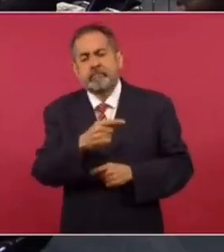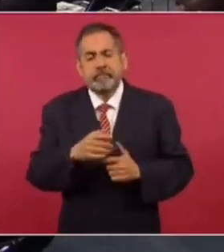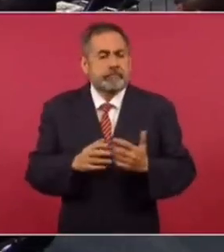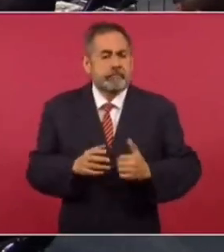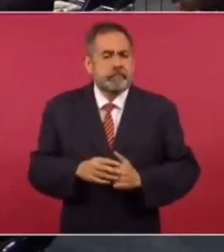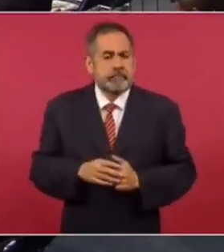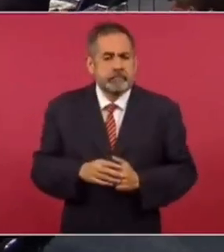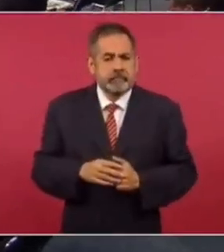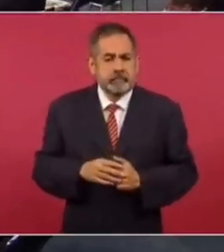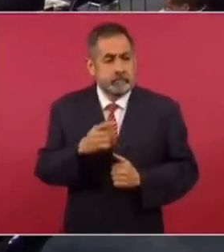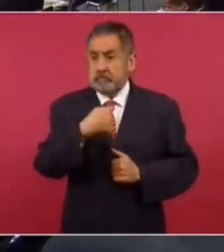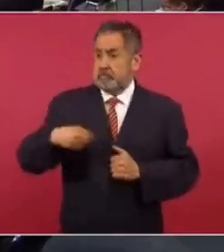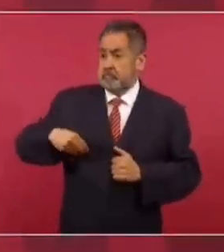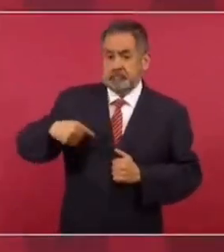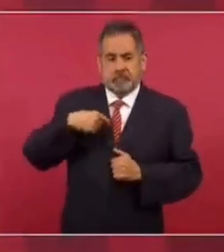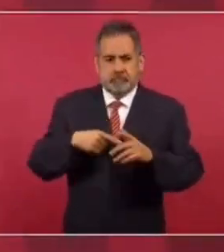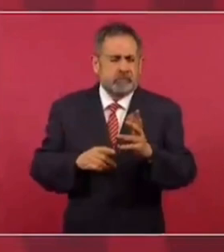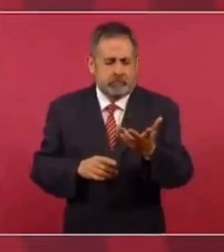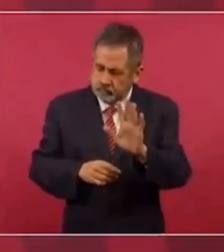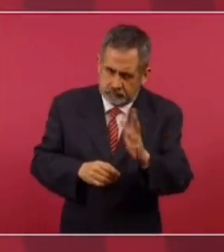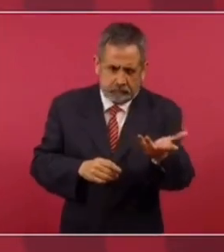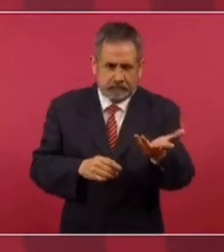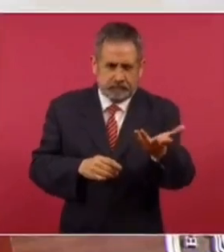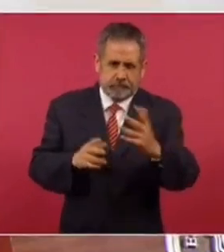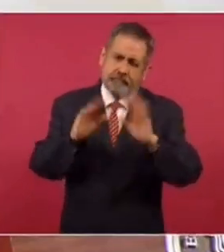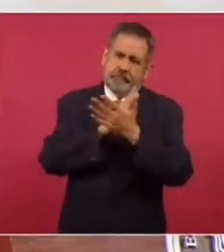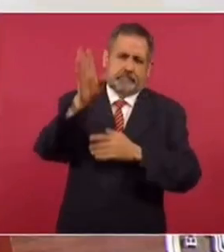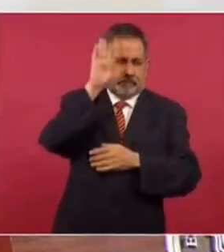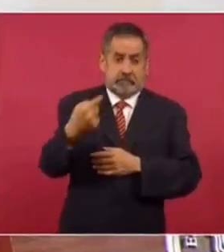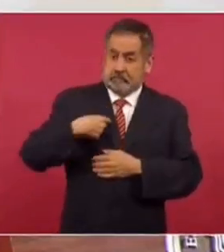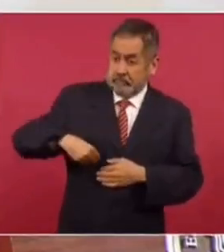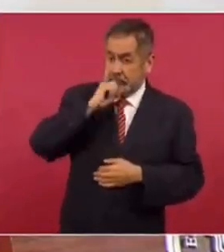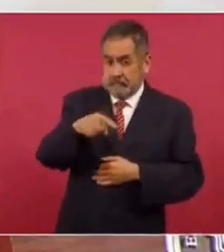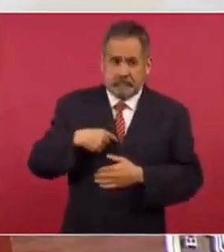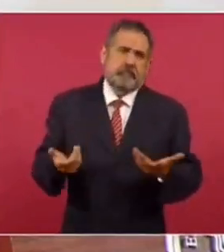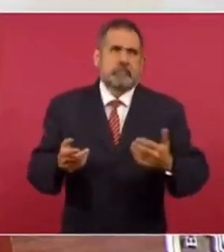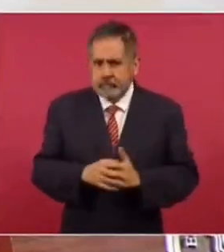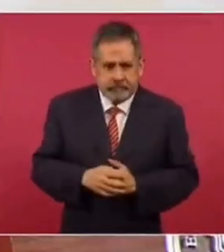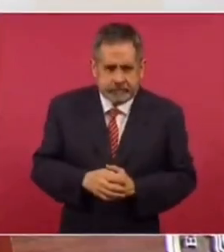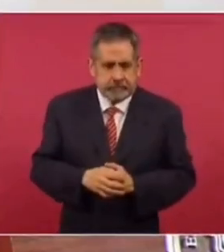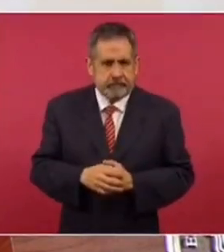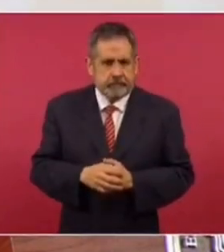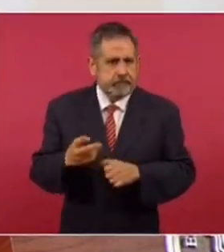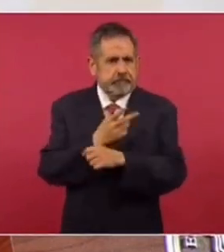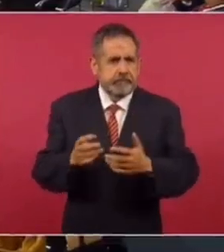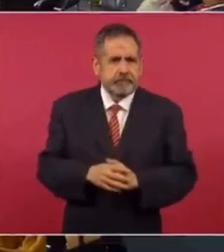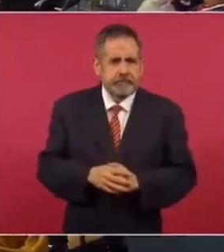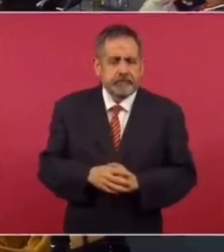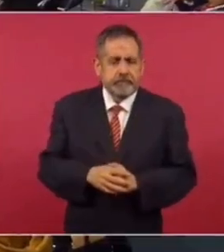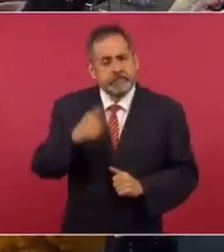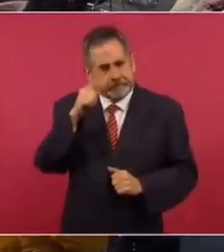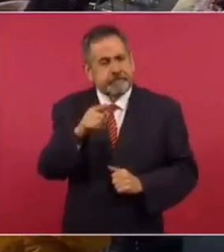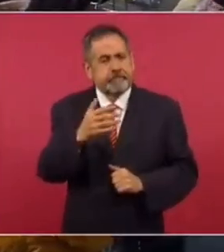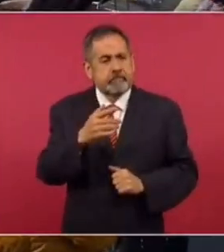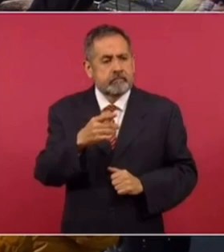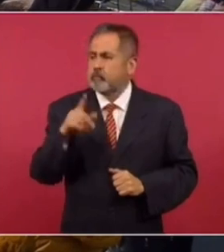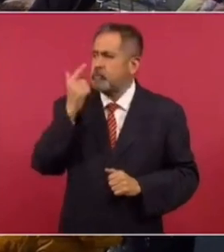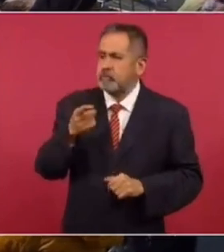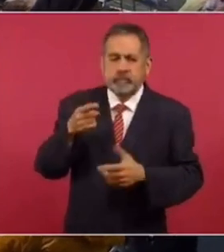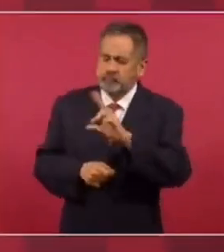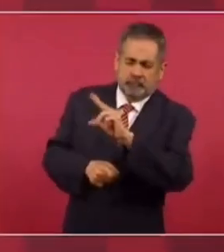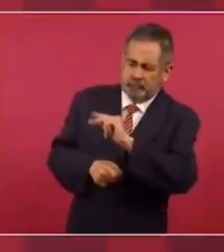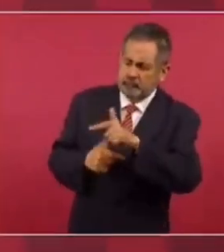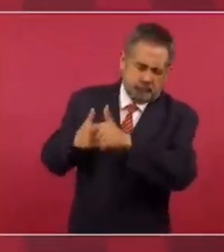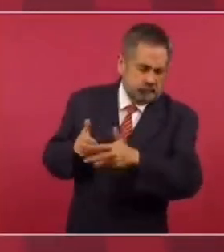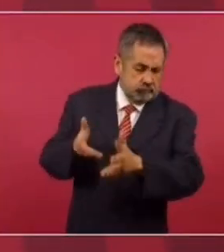falta que hasta en eso nos culpen. No. O sea, ya se dio el colmo. O sea, resulta que que oponen les quite el dinero a los